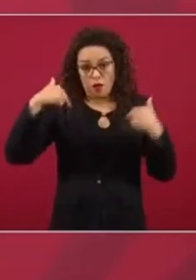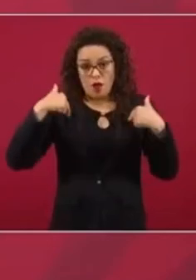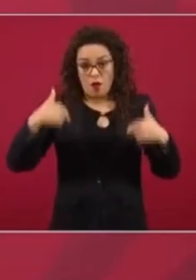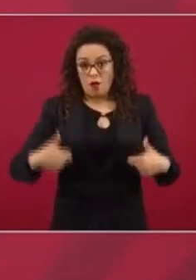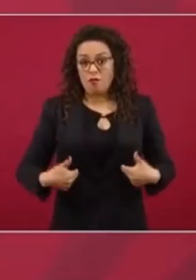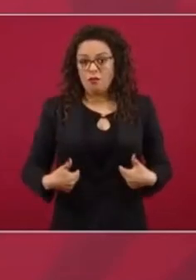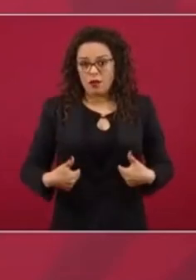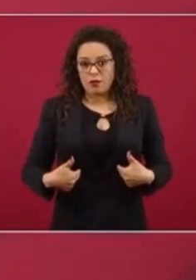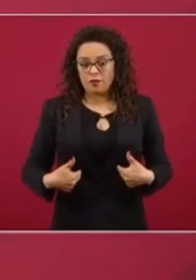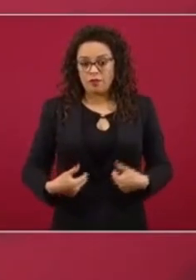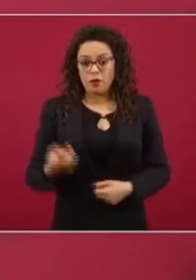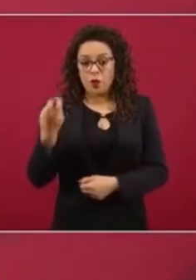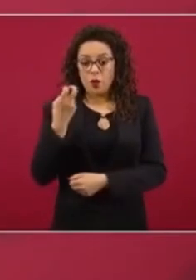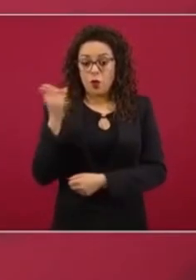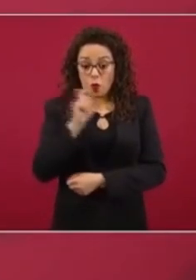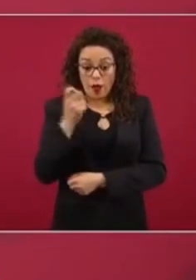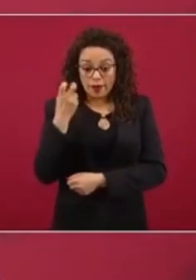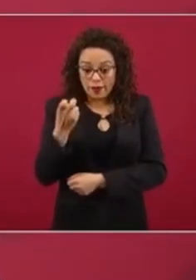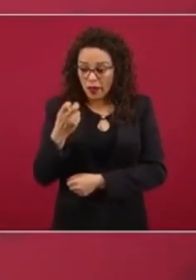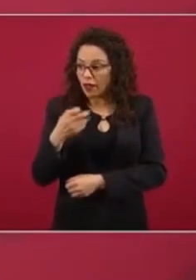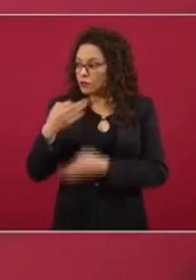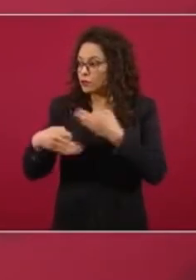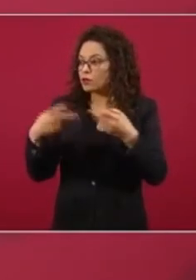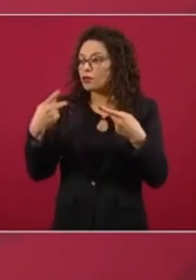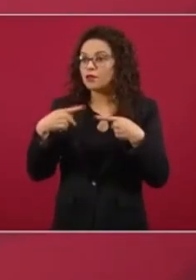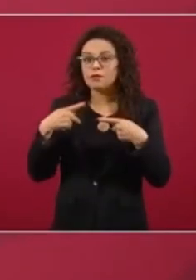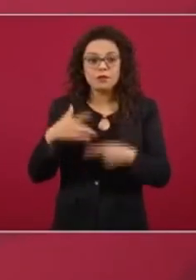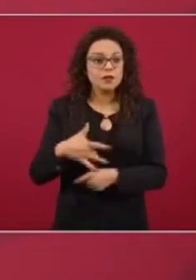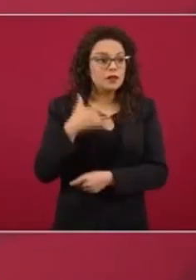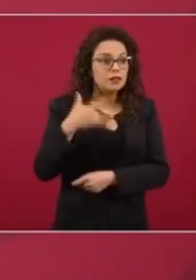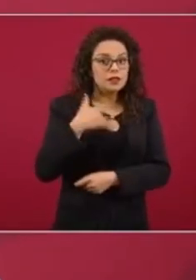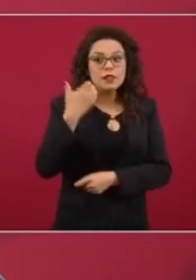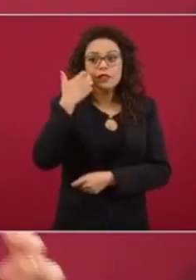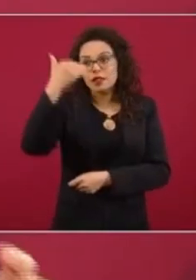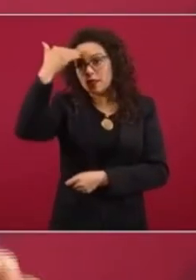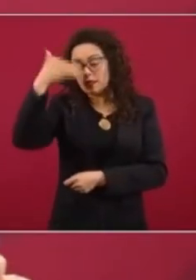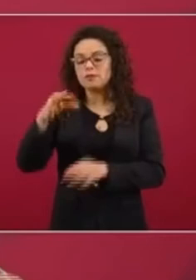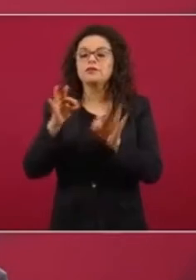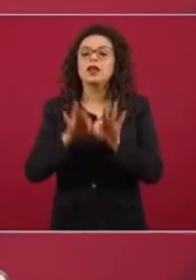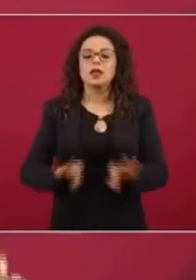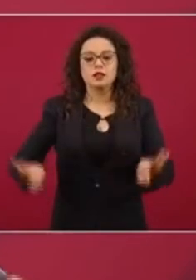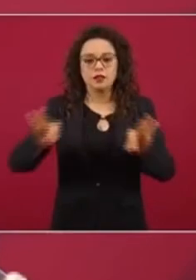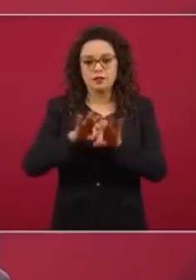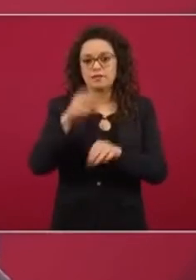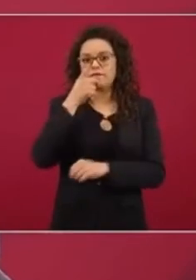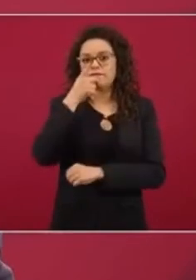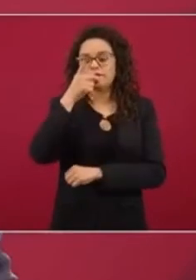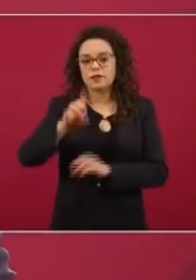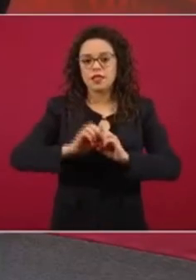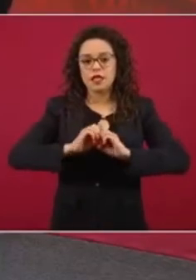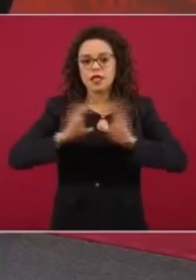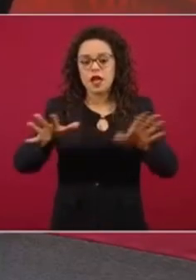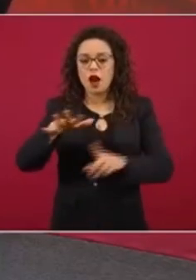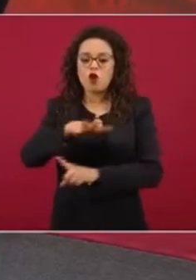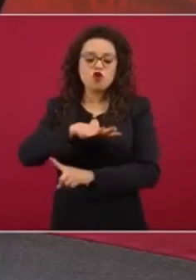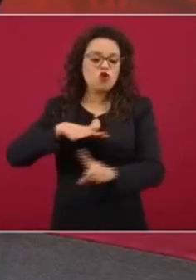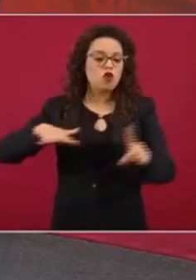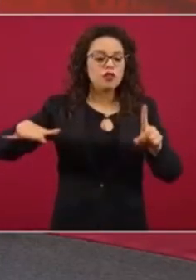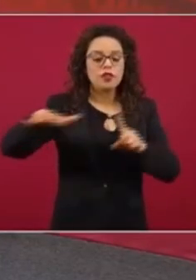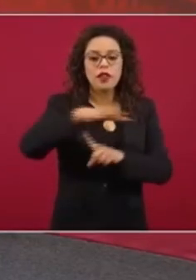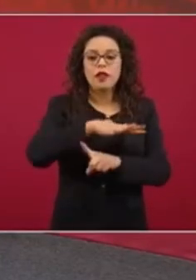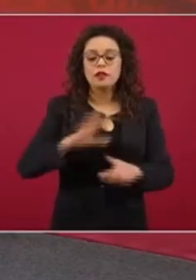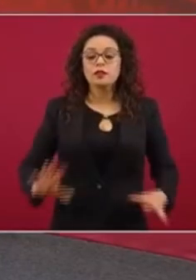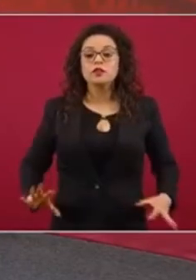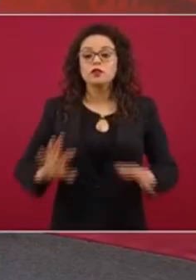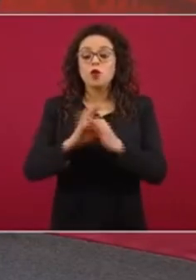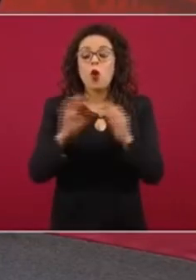Cada vez que surge esta inquietud, es importante aclararlo y ponerlo en contexto, en una dimensión, de acuerdo con la información